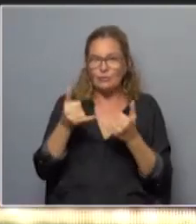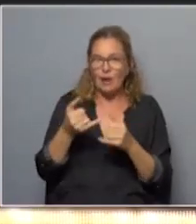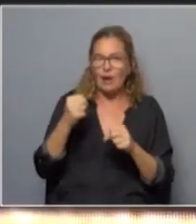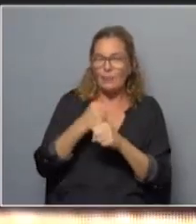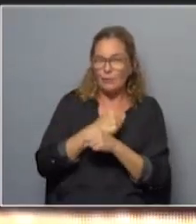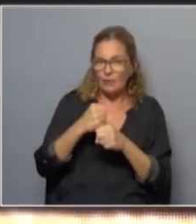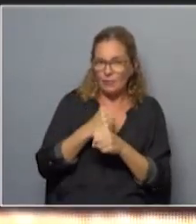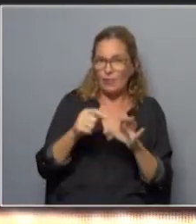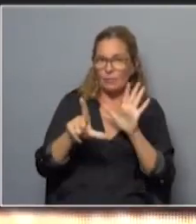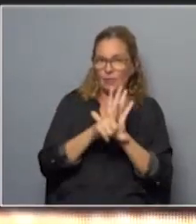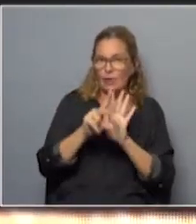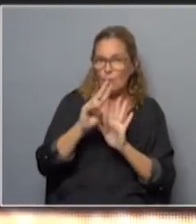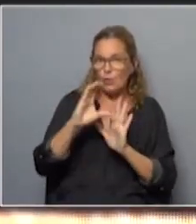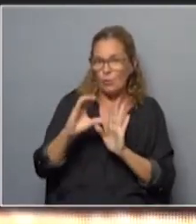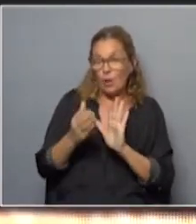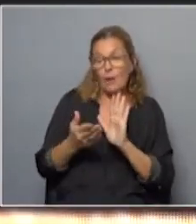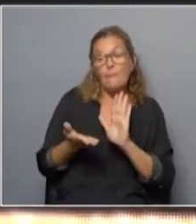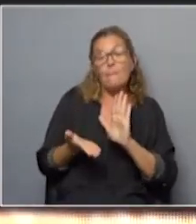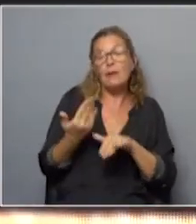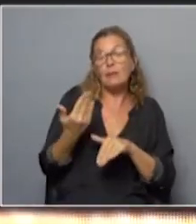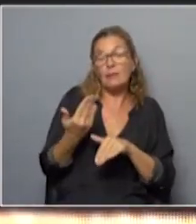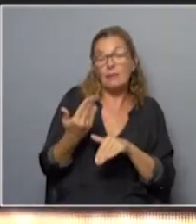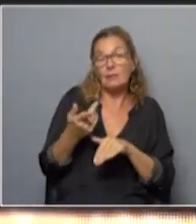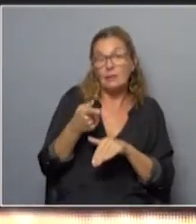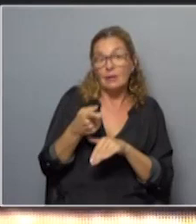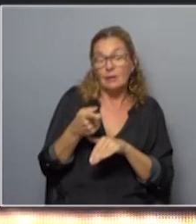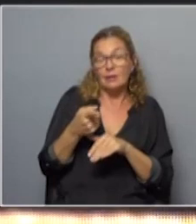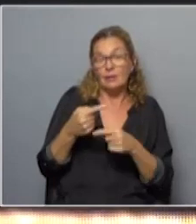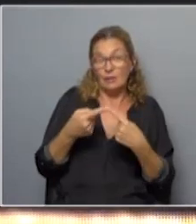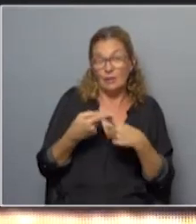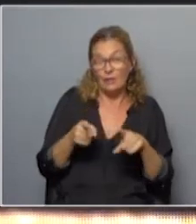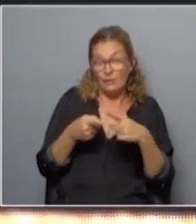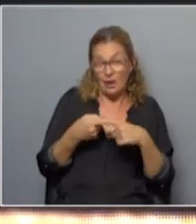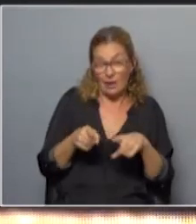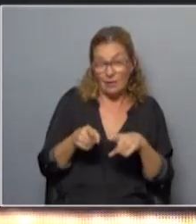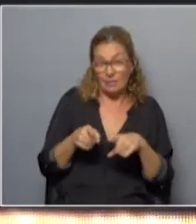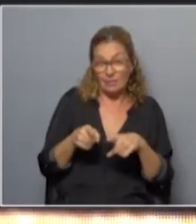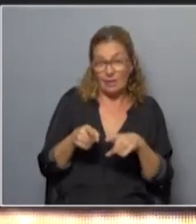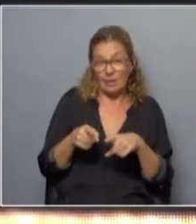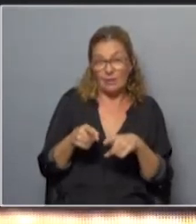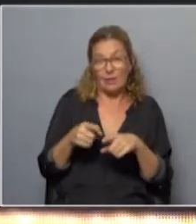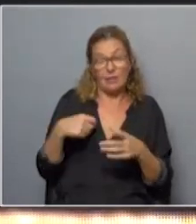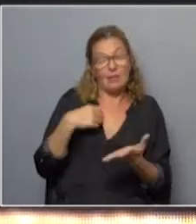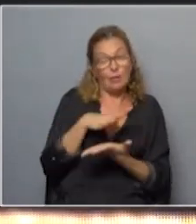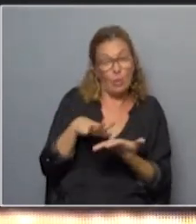aprobación de la LUC hubo un aumento de determinadas situaciones abusivas.